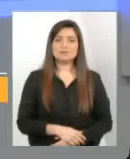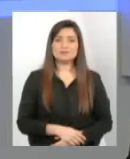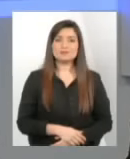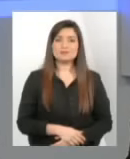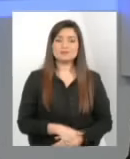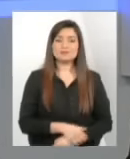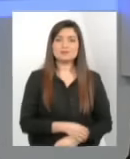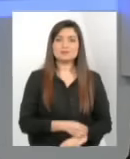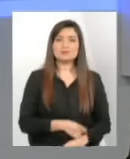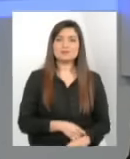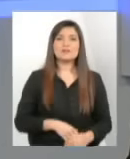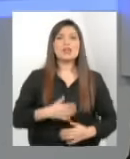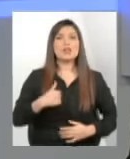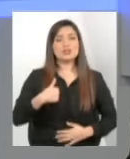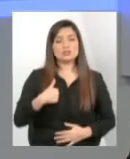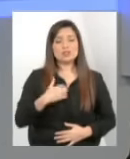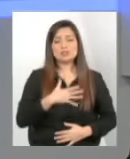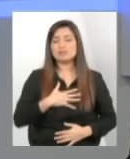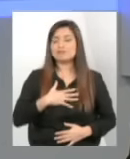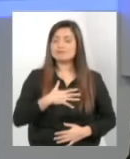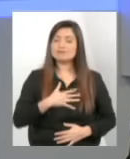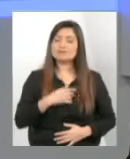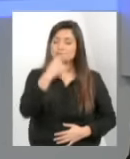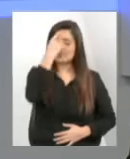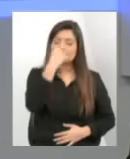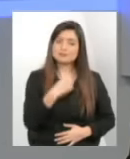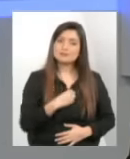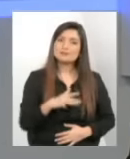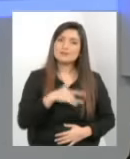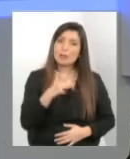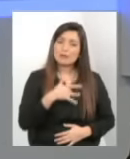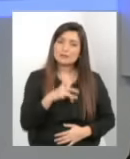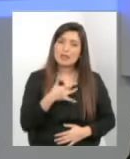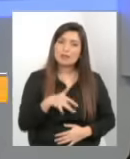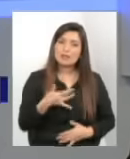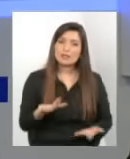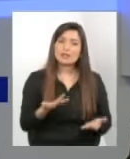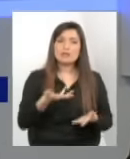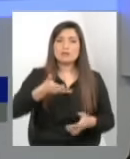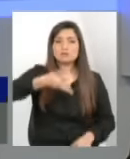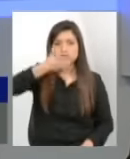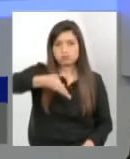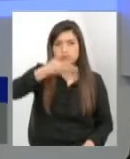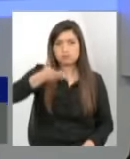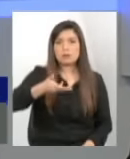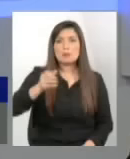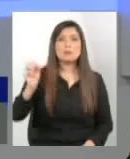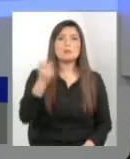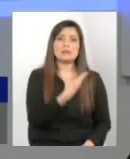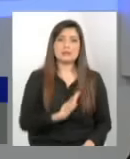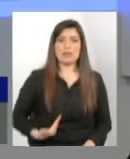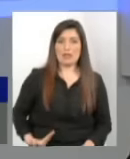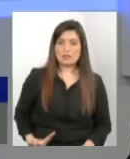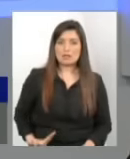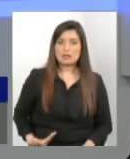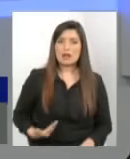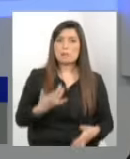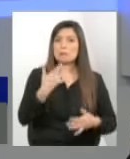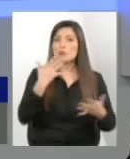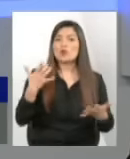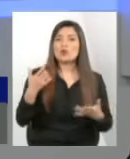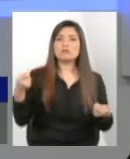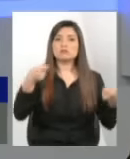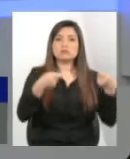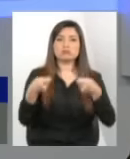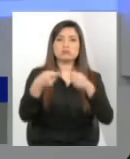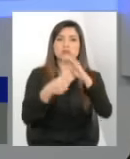me parece muy triste y lamentable el discurso de nuestra primera mandataria sobre invertir 2